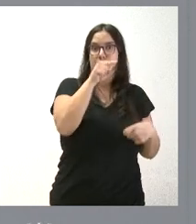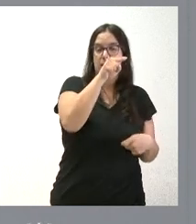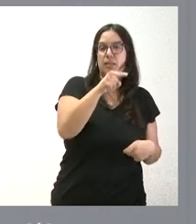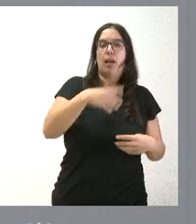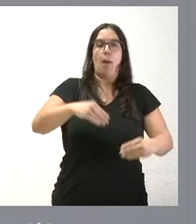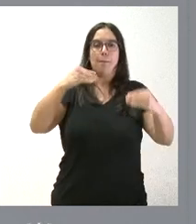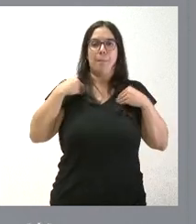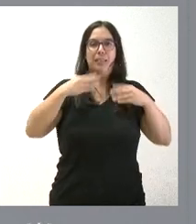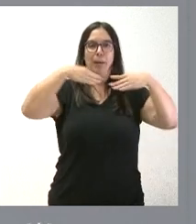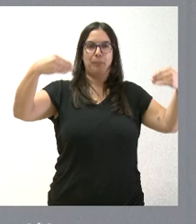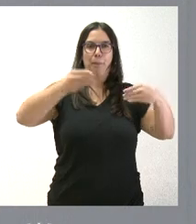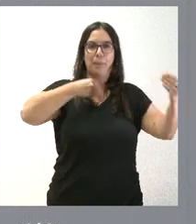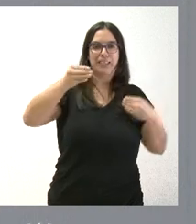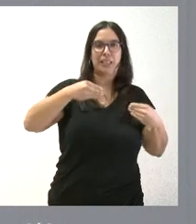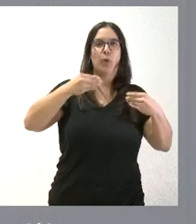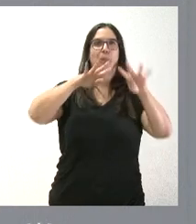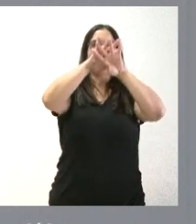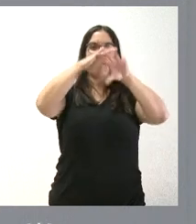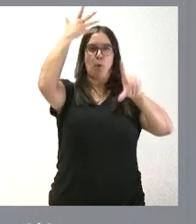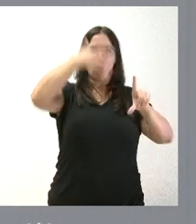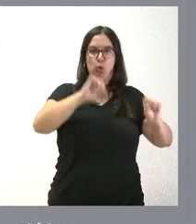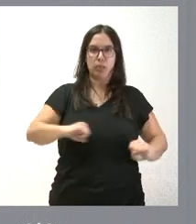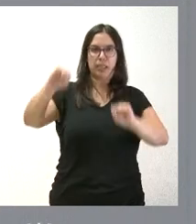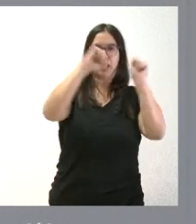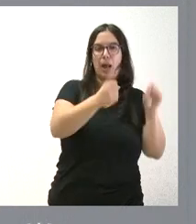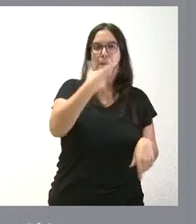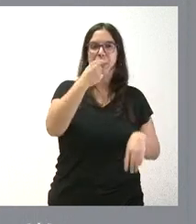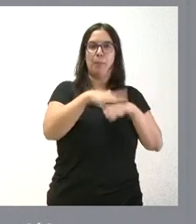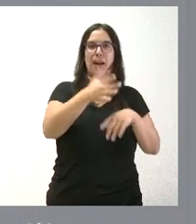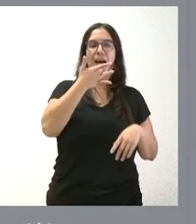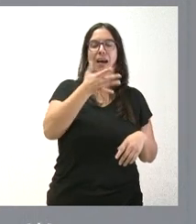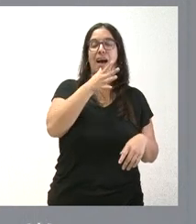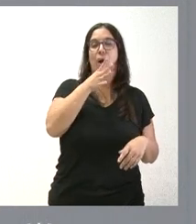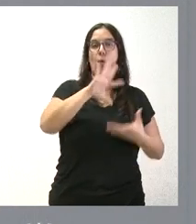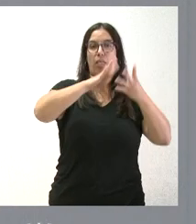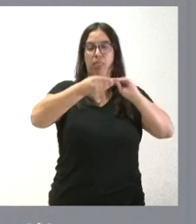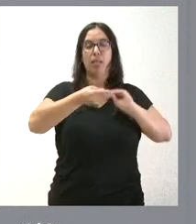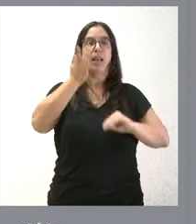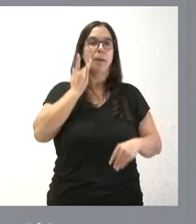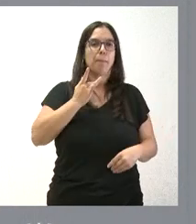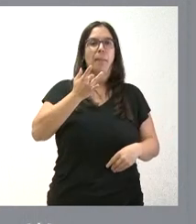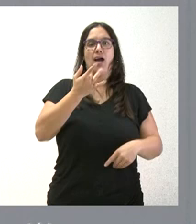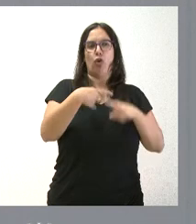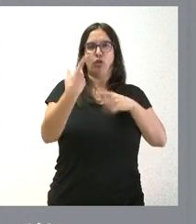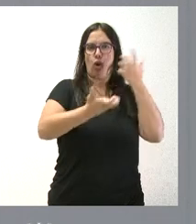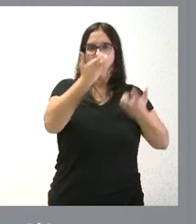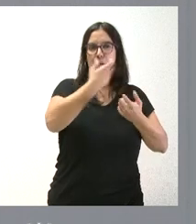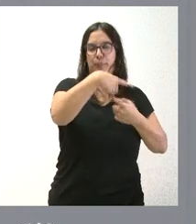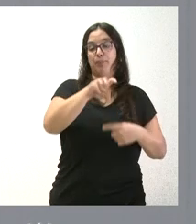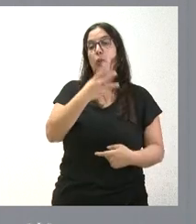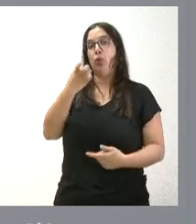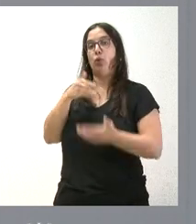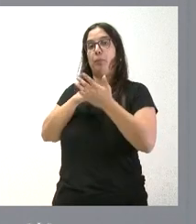mantas, lonas de plástico, mosquiteras, pastillas, potabilizadoras de agua, sets de cocina, entre otros. Y otros 50.000 euros